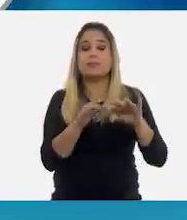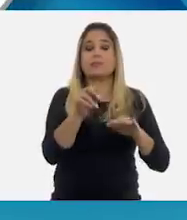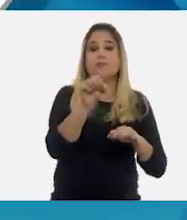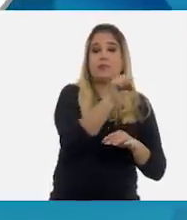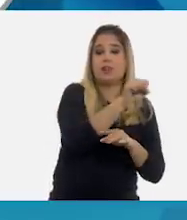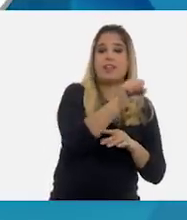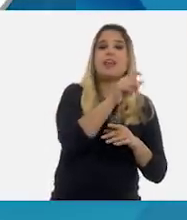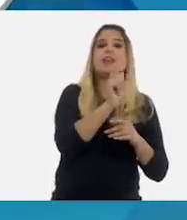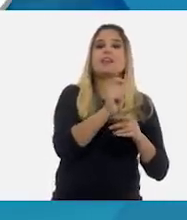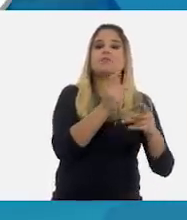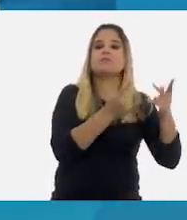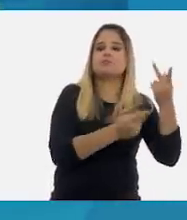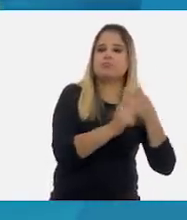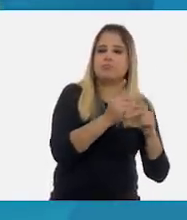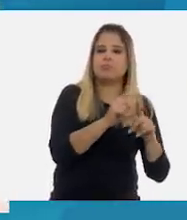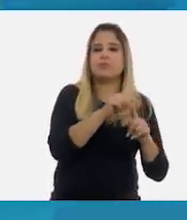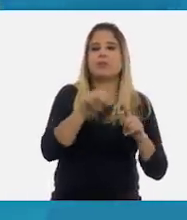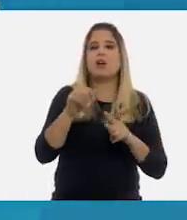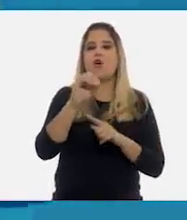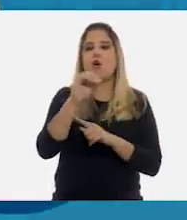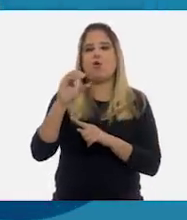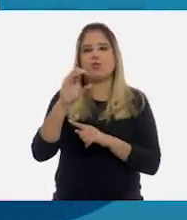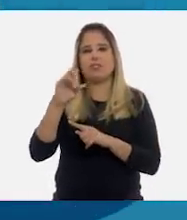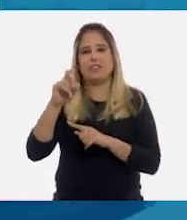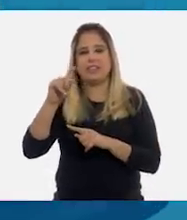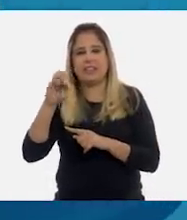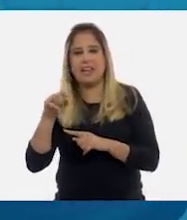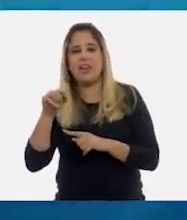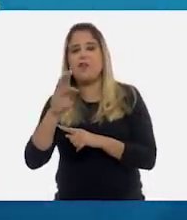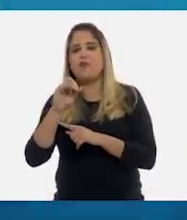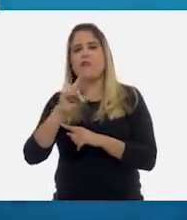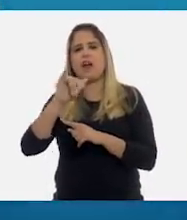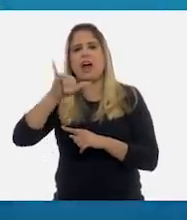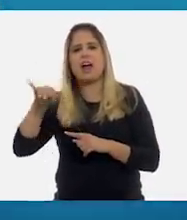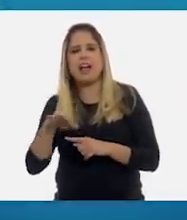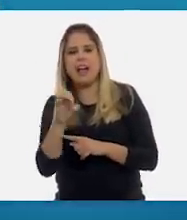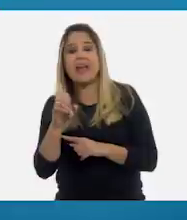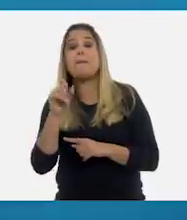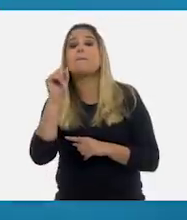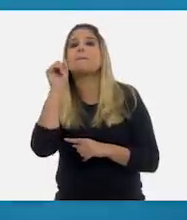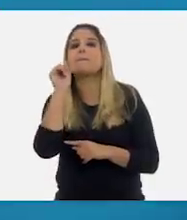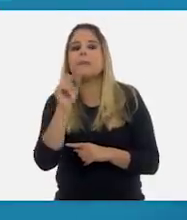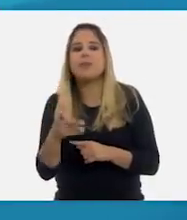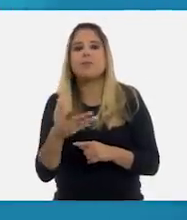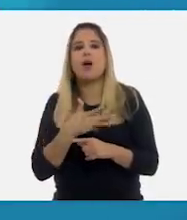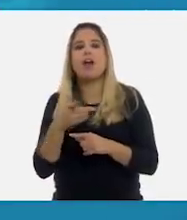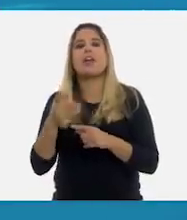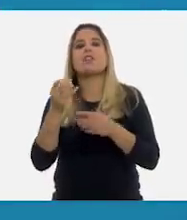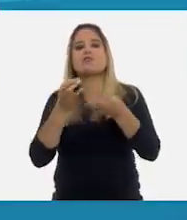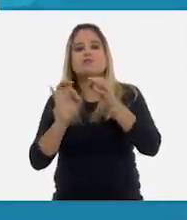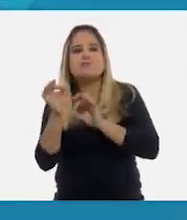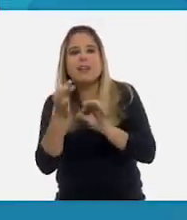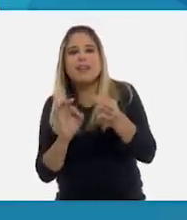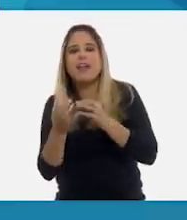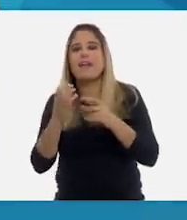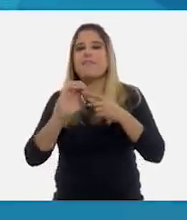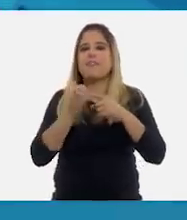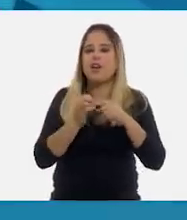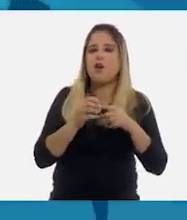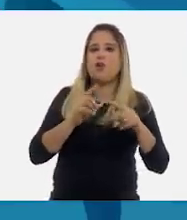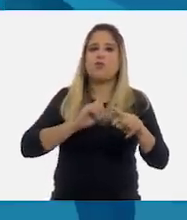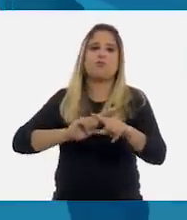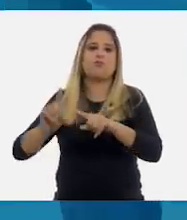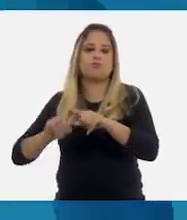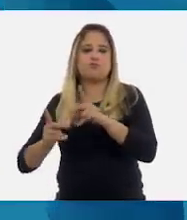forrajes al centro occidente, los forrajes destacan también y los granos y hortalizas destacan